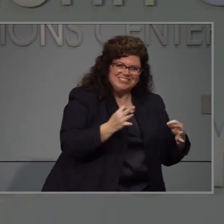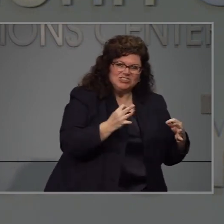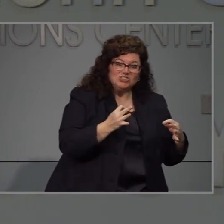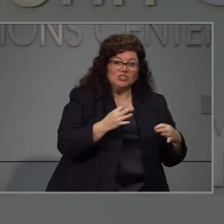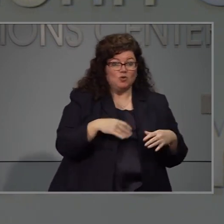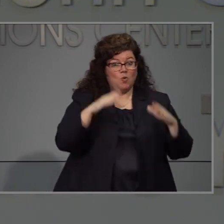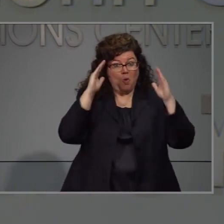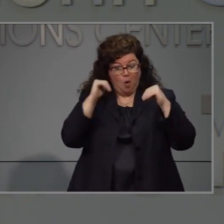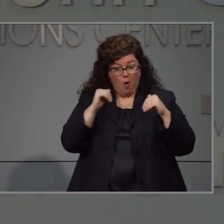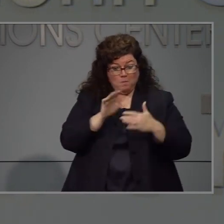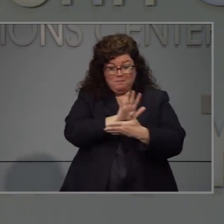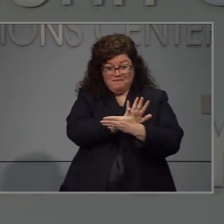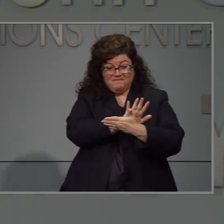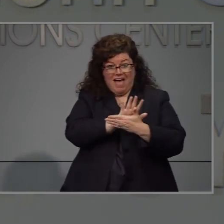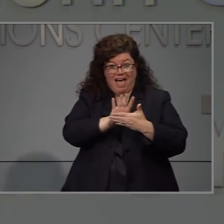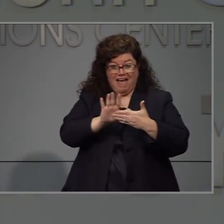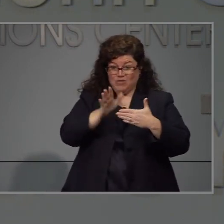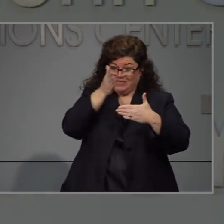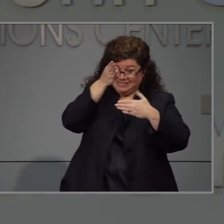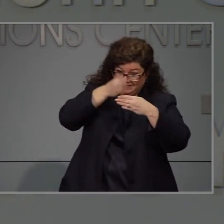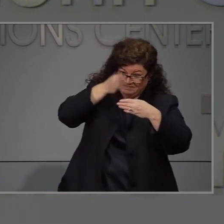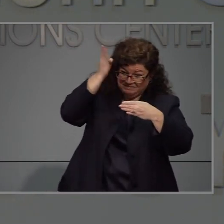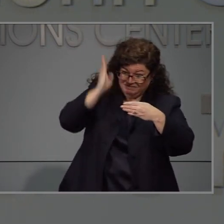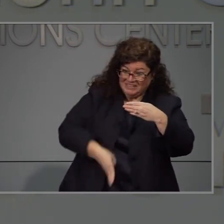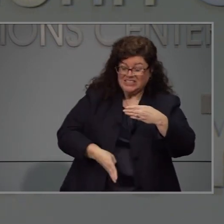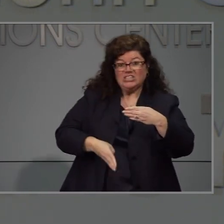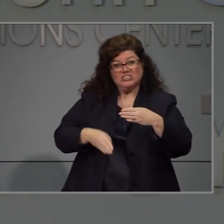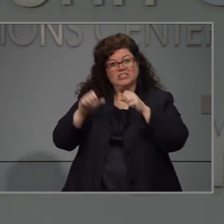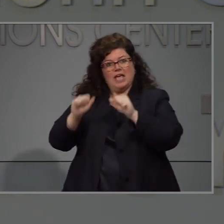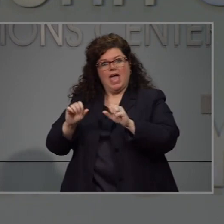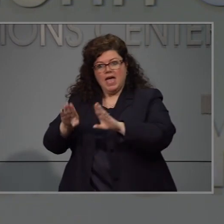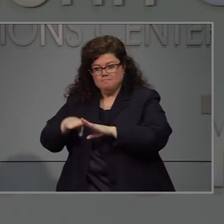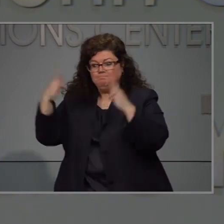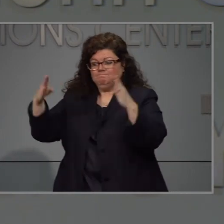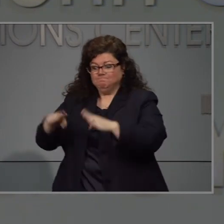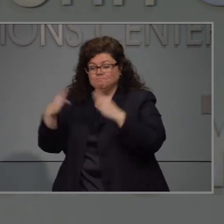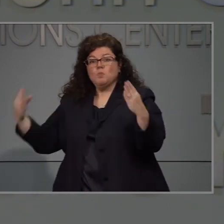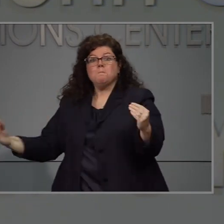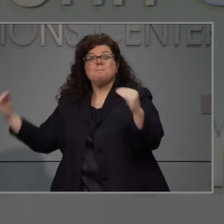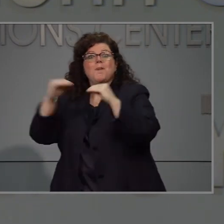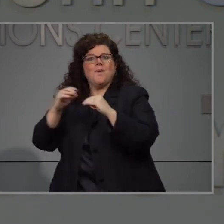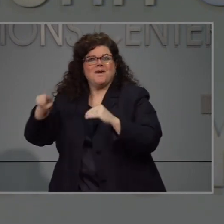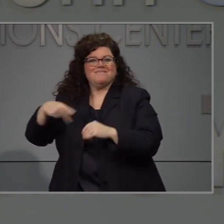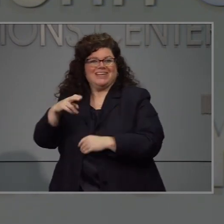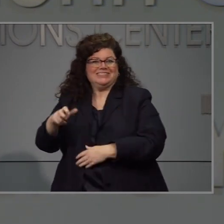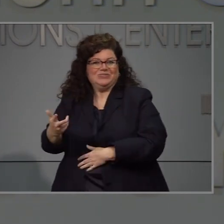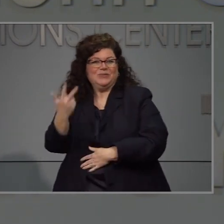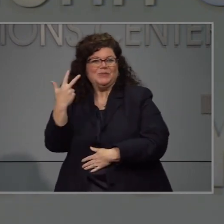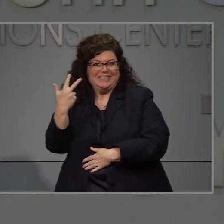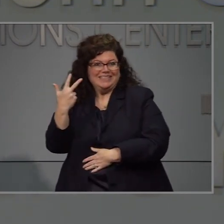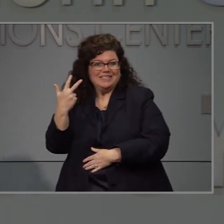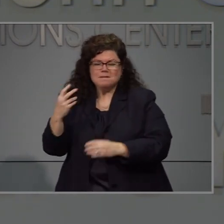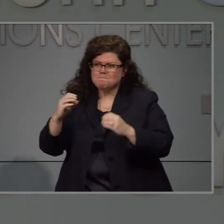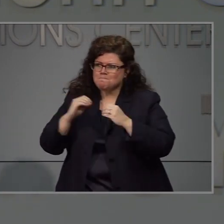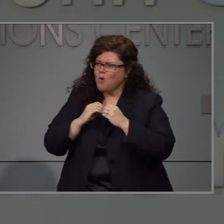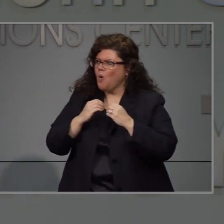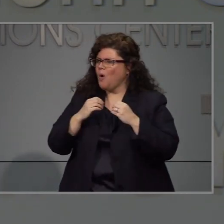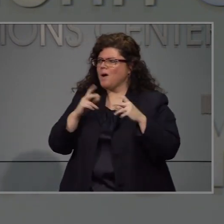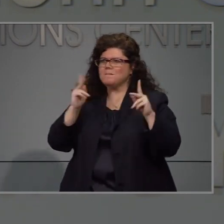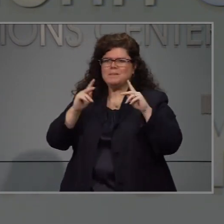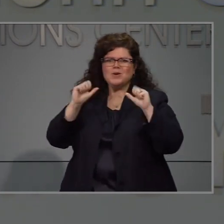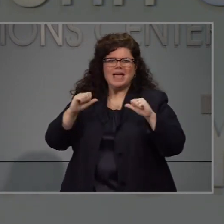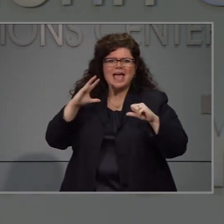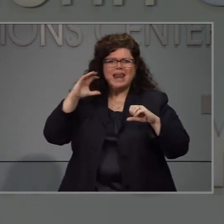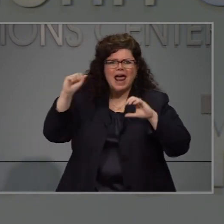Esperamos pasar por la fase 2 entrar a la fase 3. Abrir más negocios y poder tener más